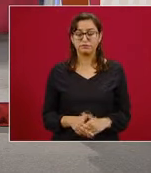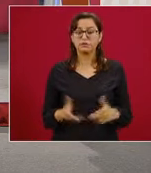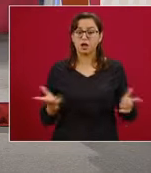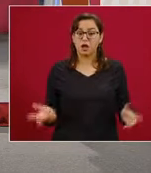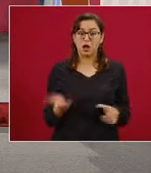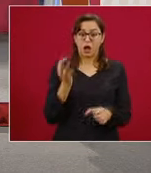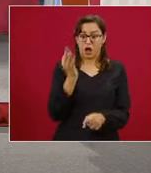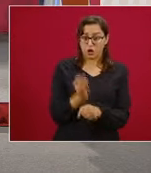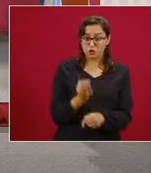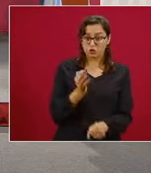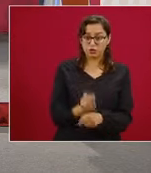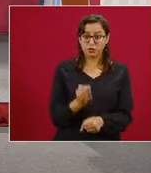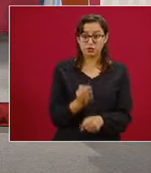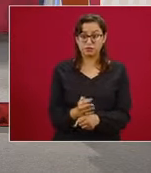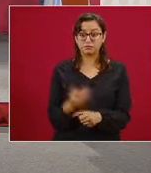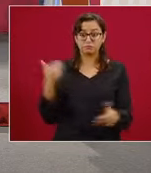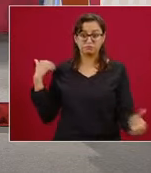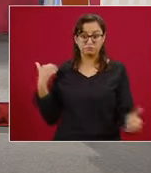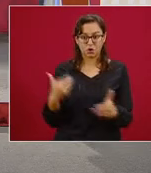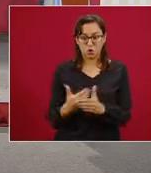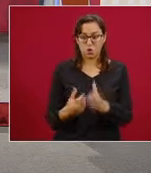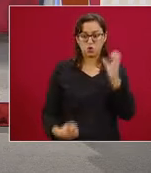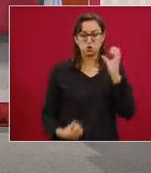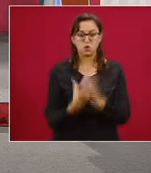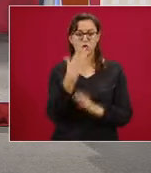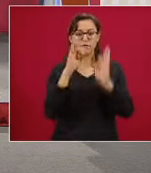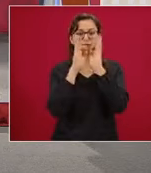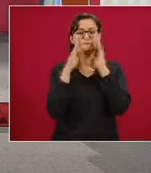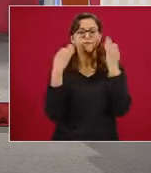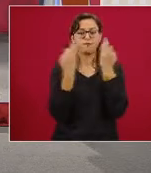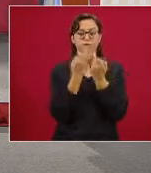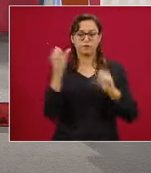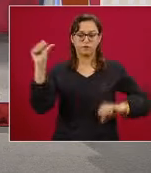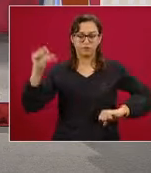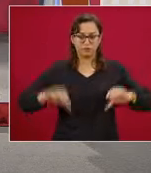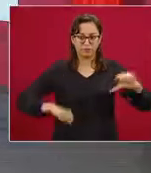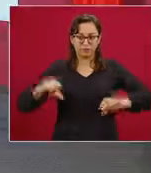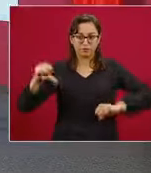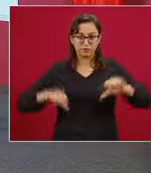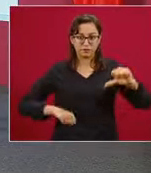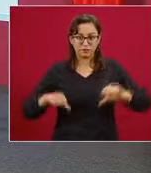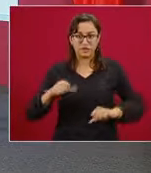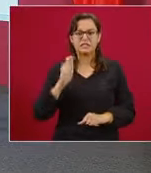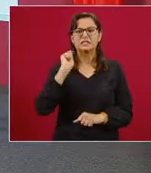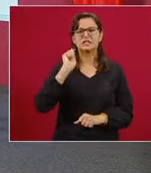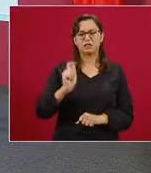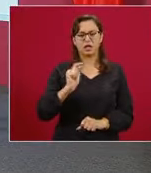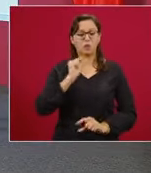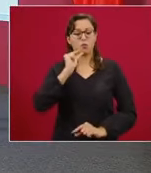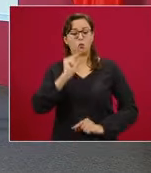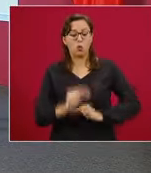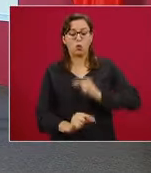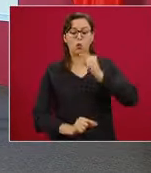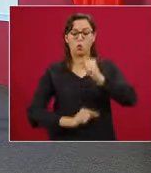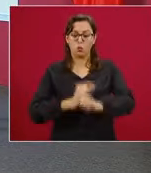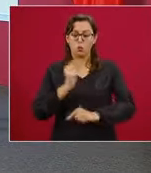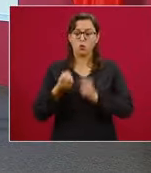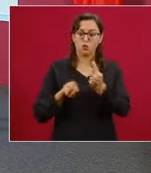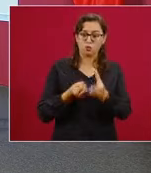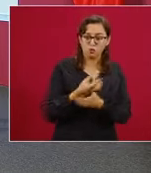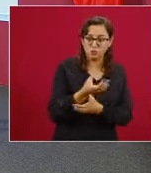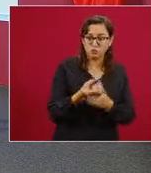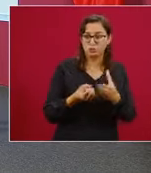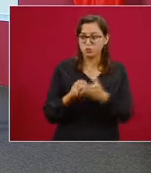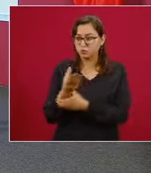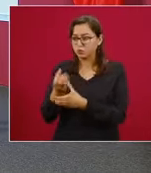proceso llamado o designado en México nueva normalidad, es el proceso gradual de desconfinamiento en el que vamos observando el riesgo